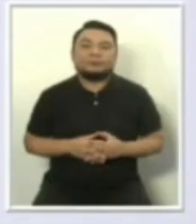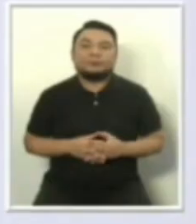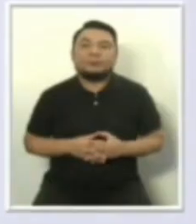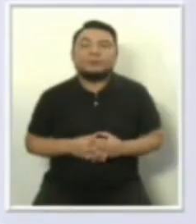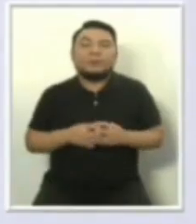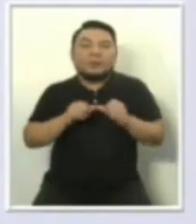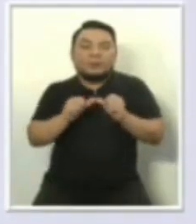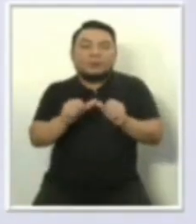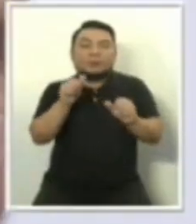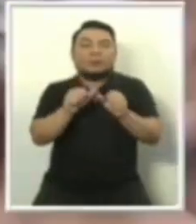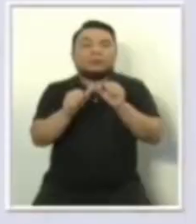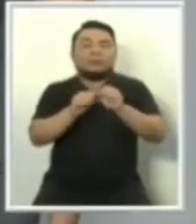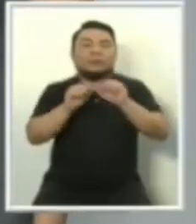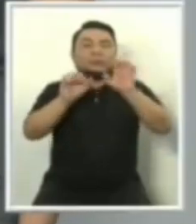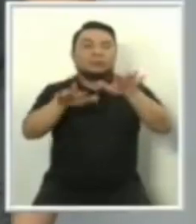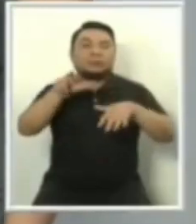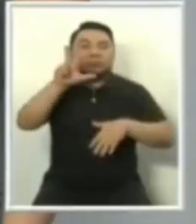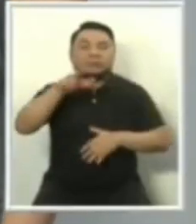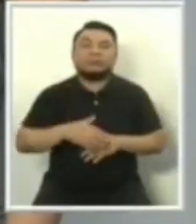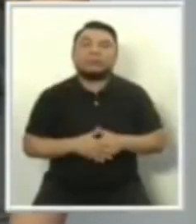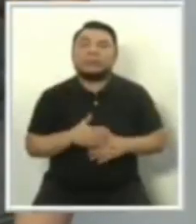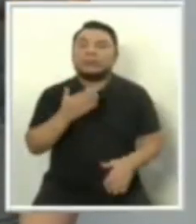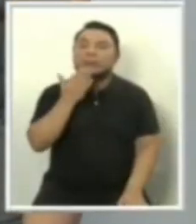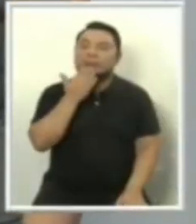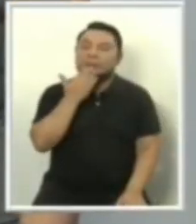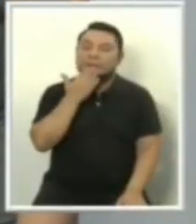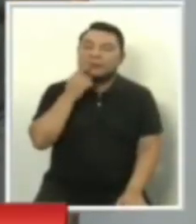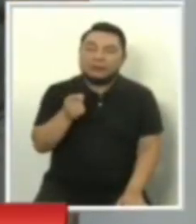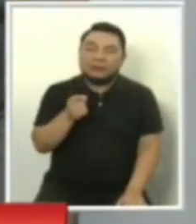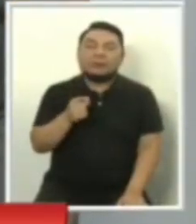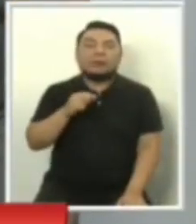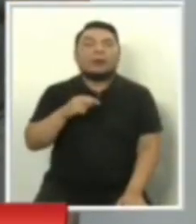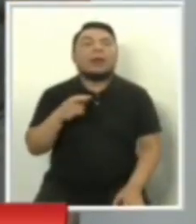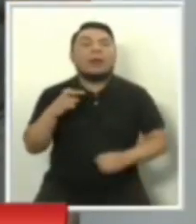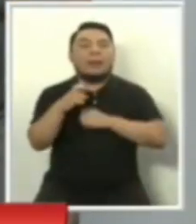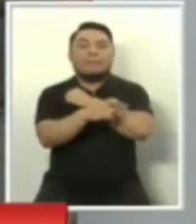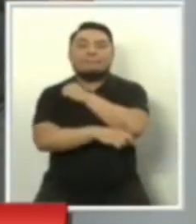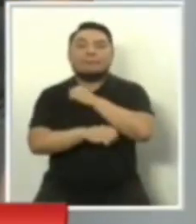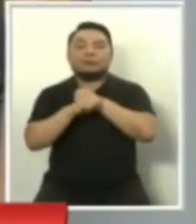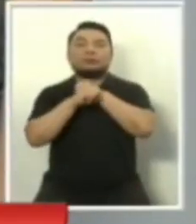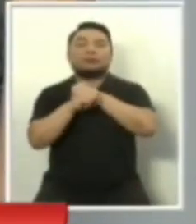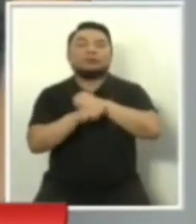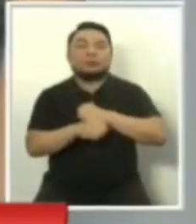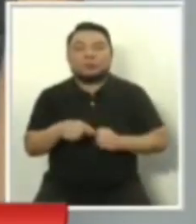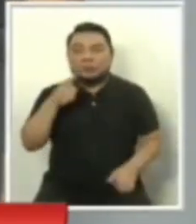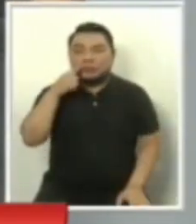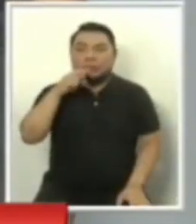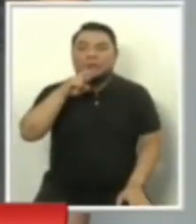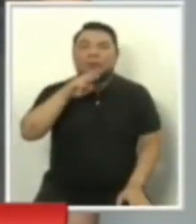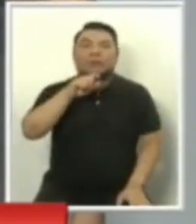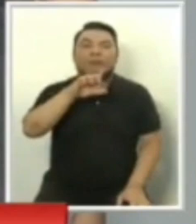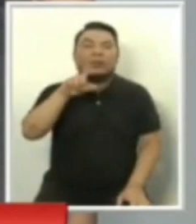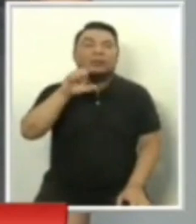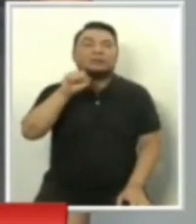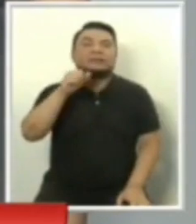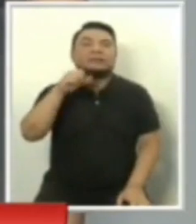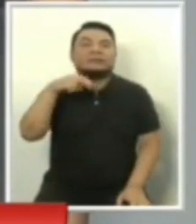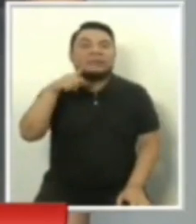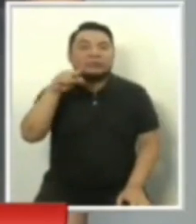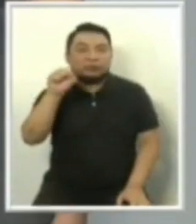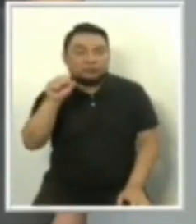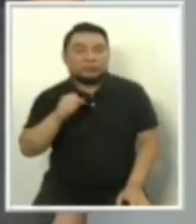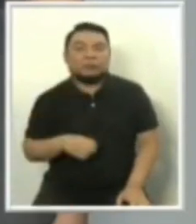Continuamos con el número 13, que es Patria Segura, Rafael Santos. Y